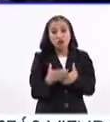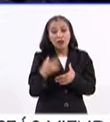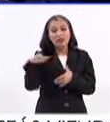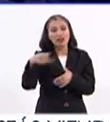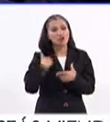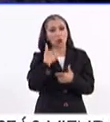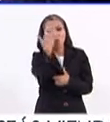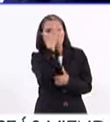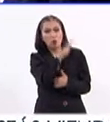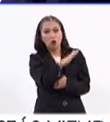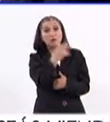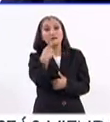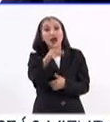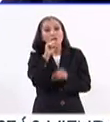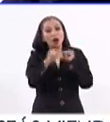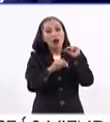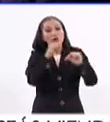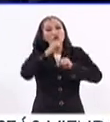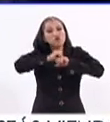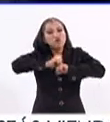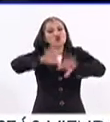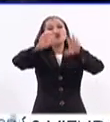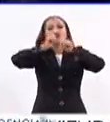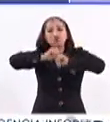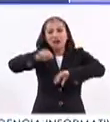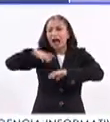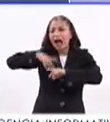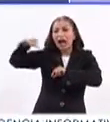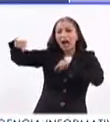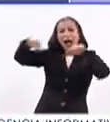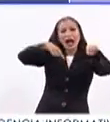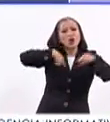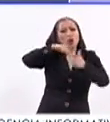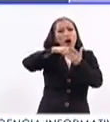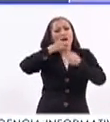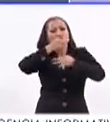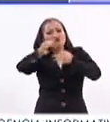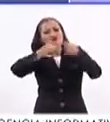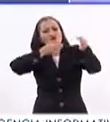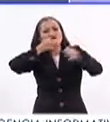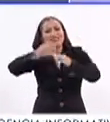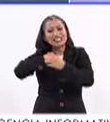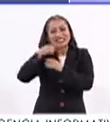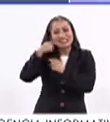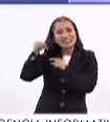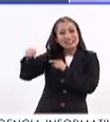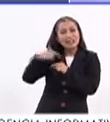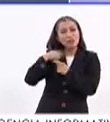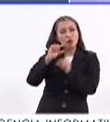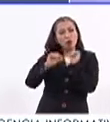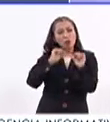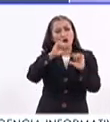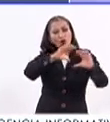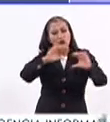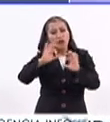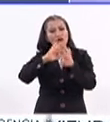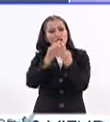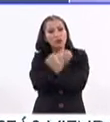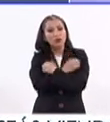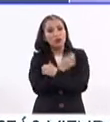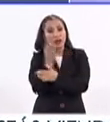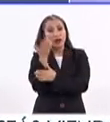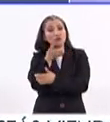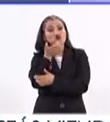y la sociedad no conoce. Pero en la medida que vayamos difundiéndolo adecuadamente y que vayamos educando e insertando en estos modelos educativos